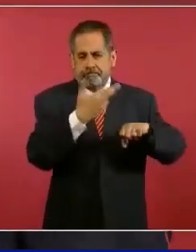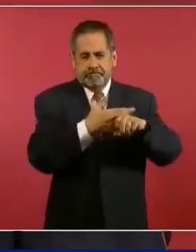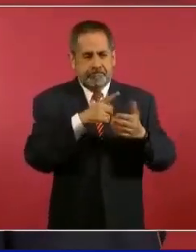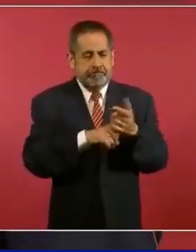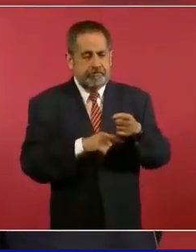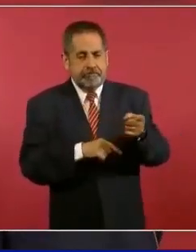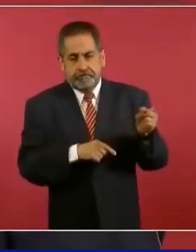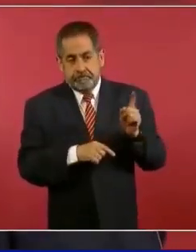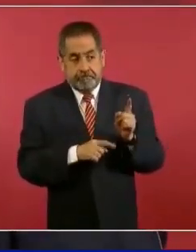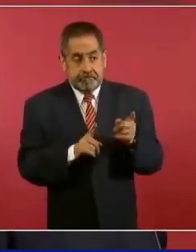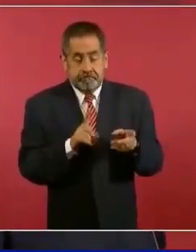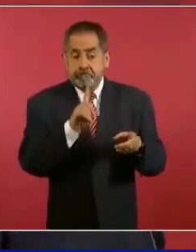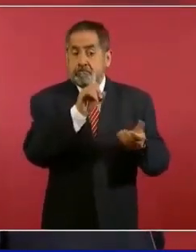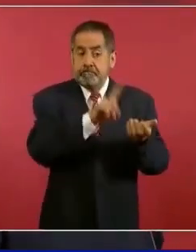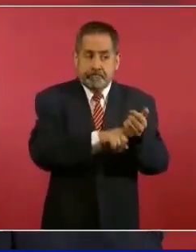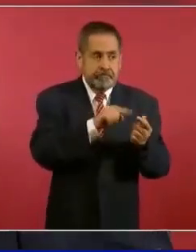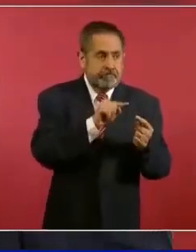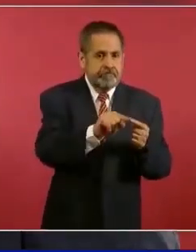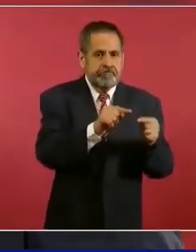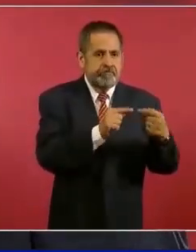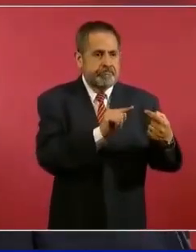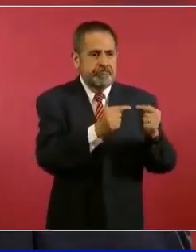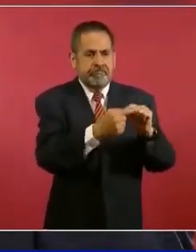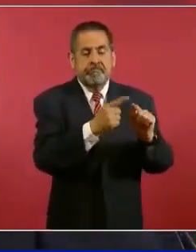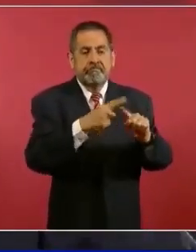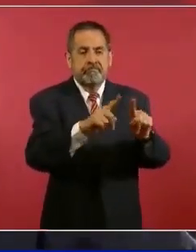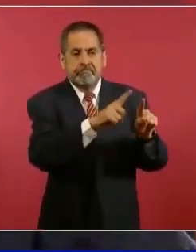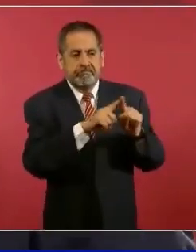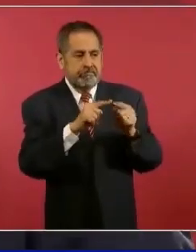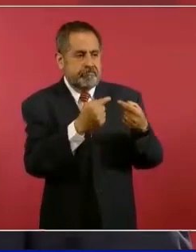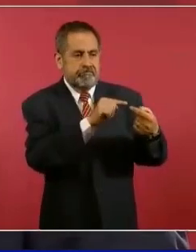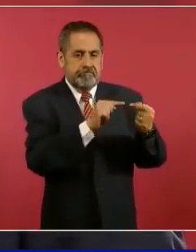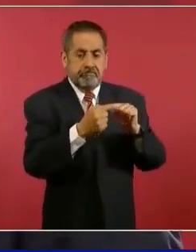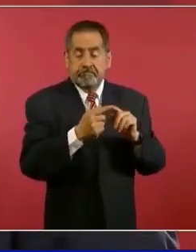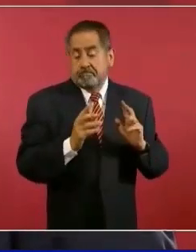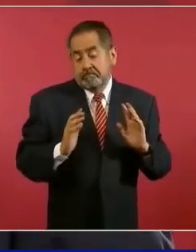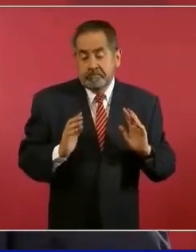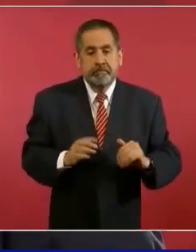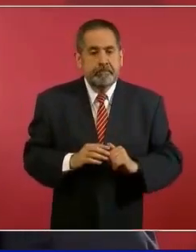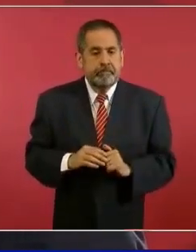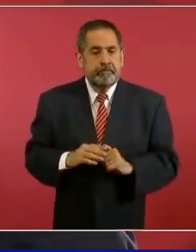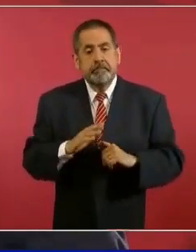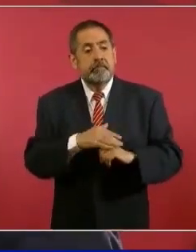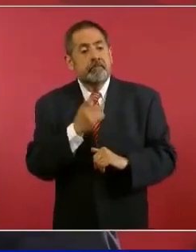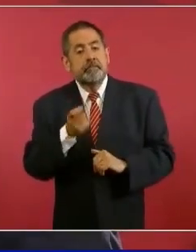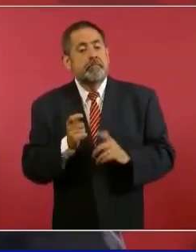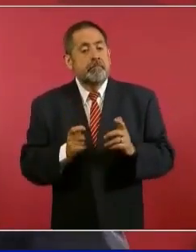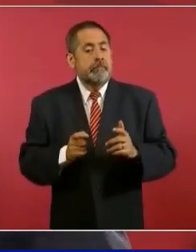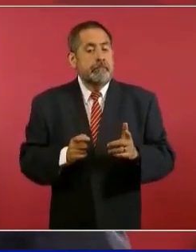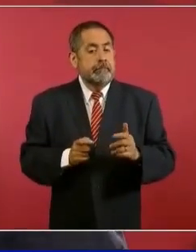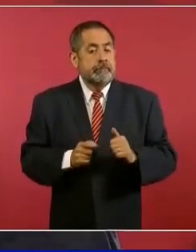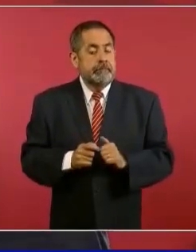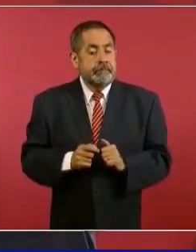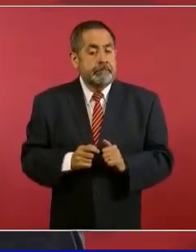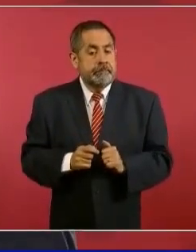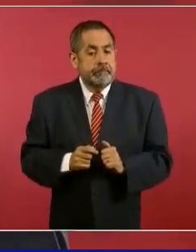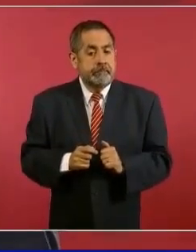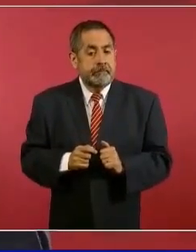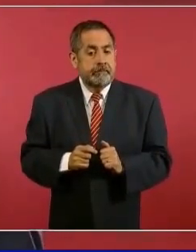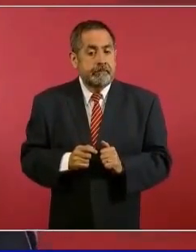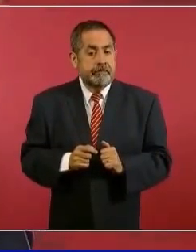produjo diferencias, porque había